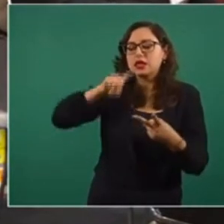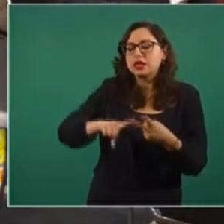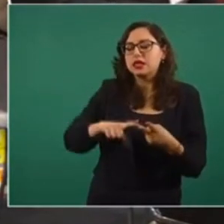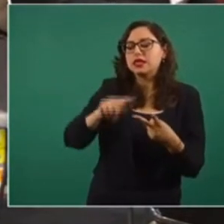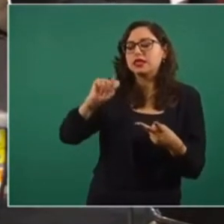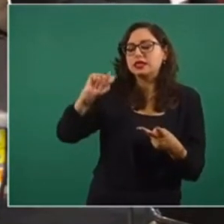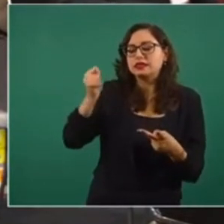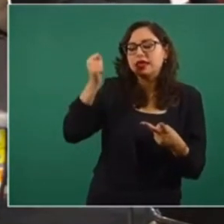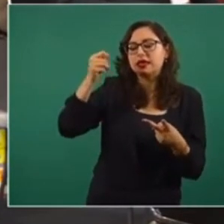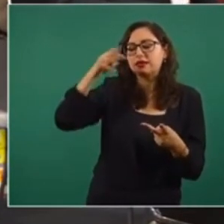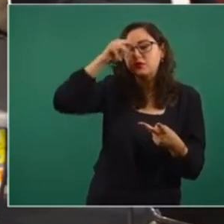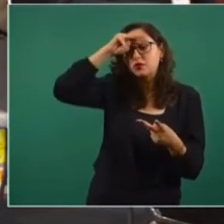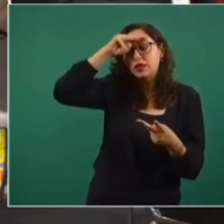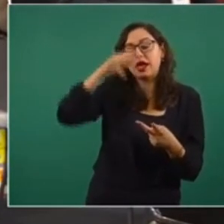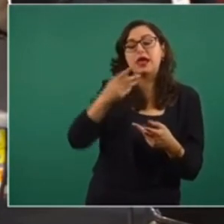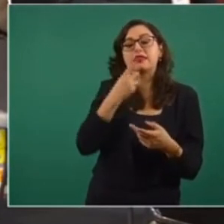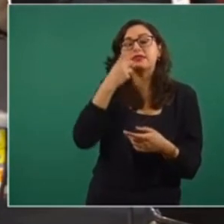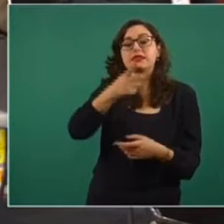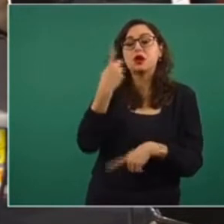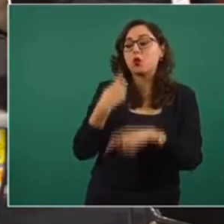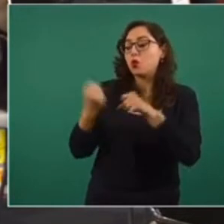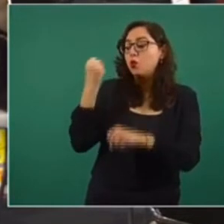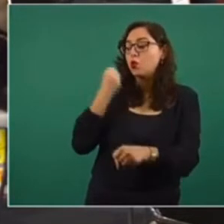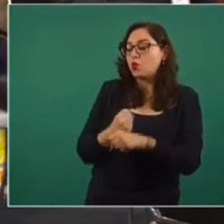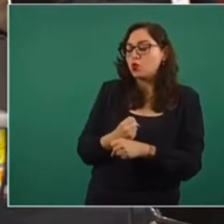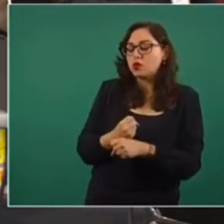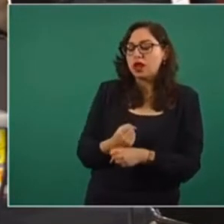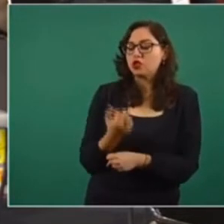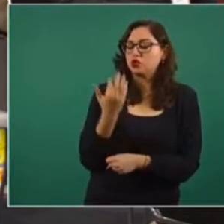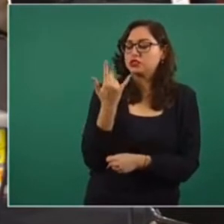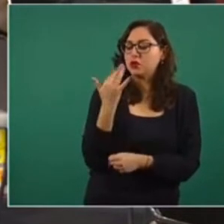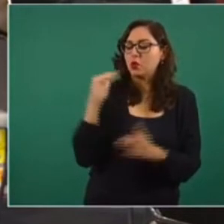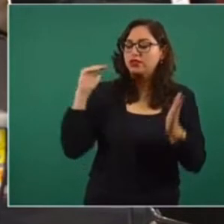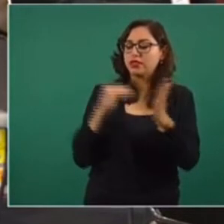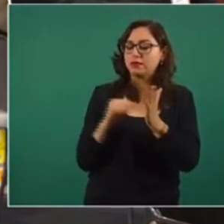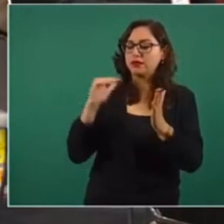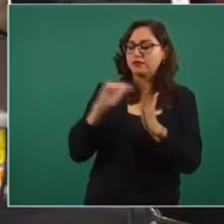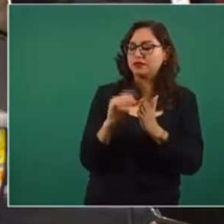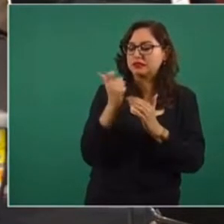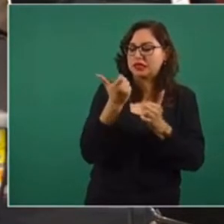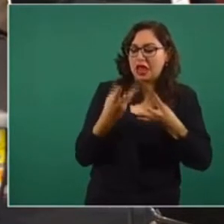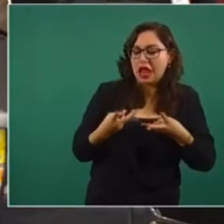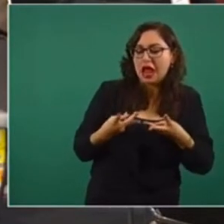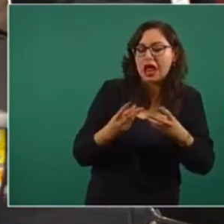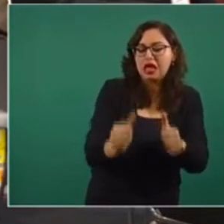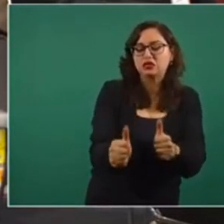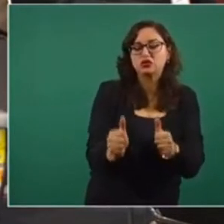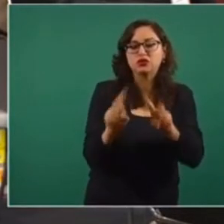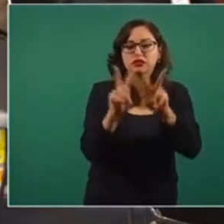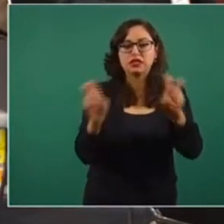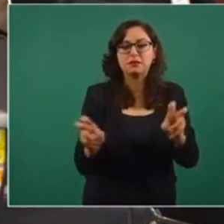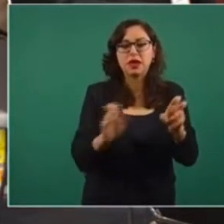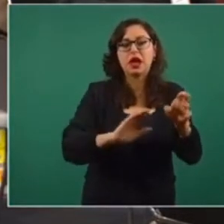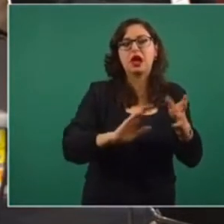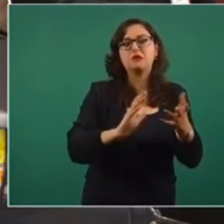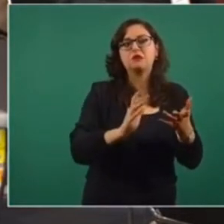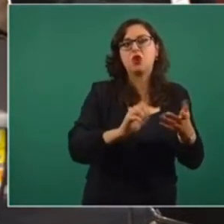pasado gastó 50 mil millones de pesos en un rubro que llama otras compras u otras contrataciones sin que